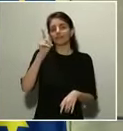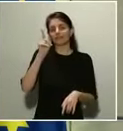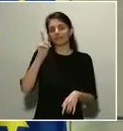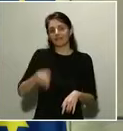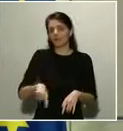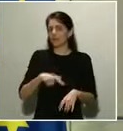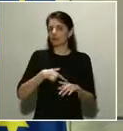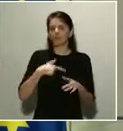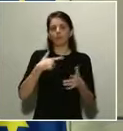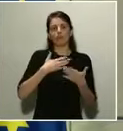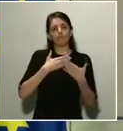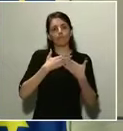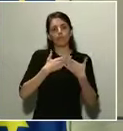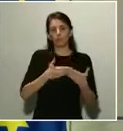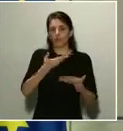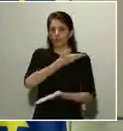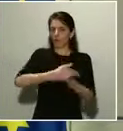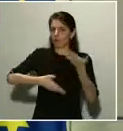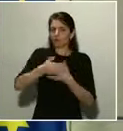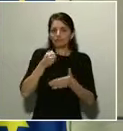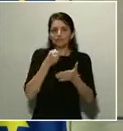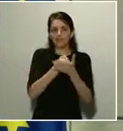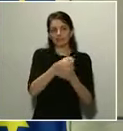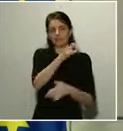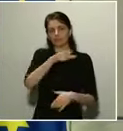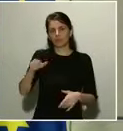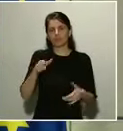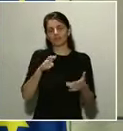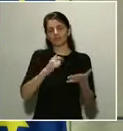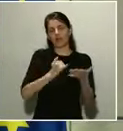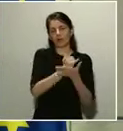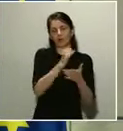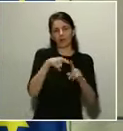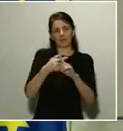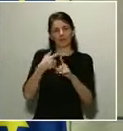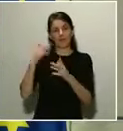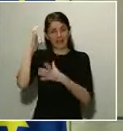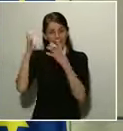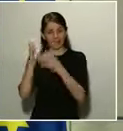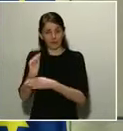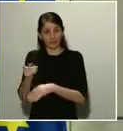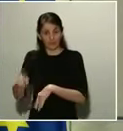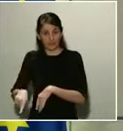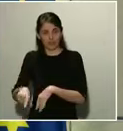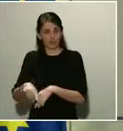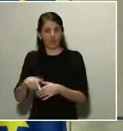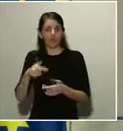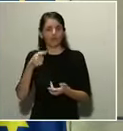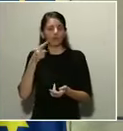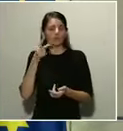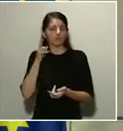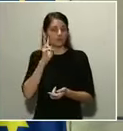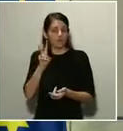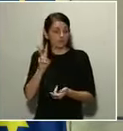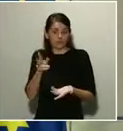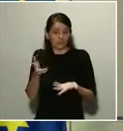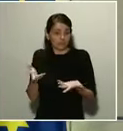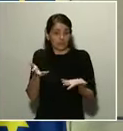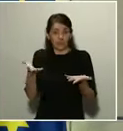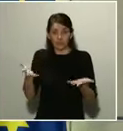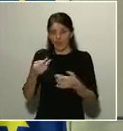agricultores y ganaderos, que significa, por ejemplo, lo que hemos visto hace unos días. Unos tractores que hace tres semanas